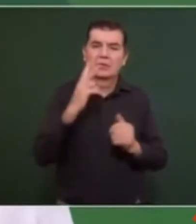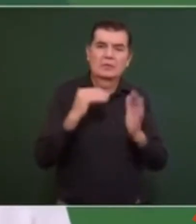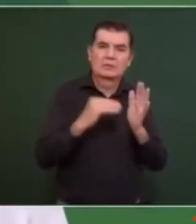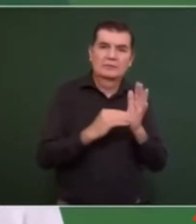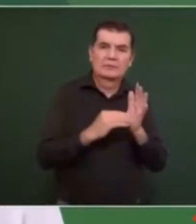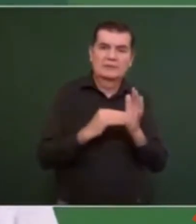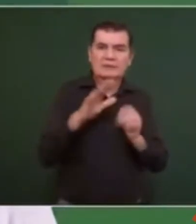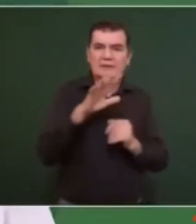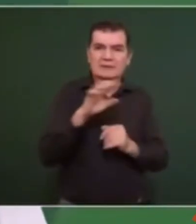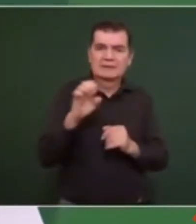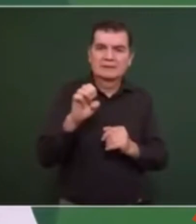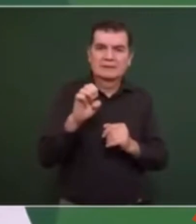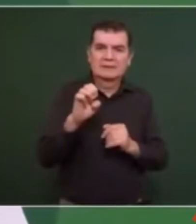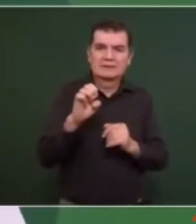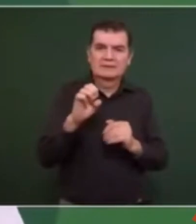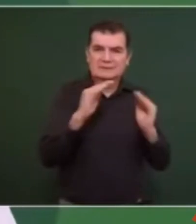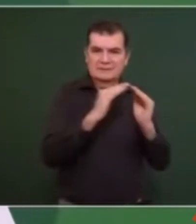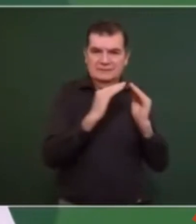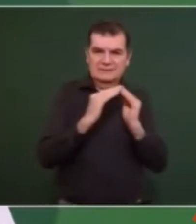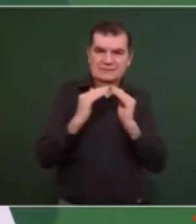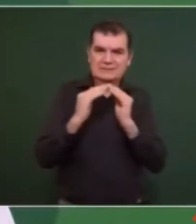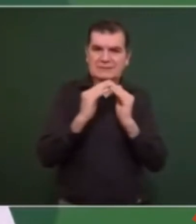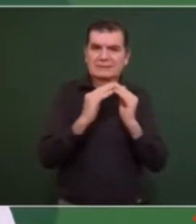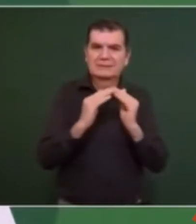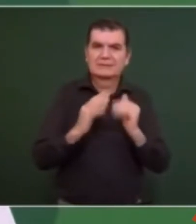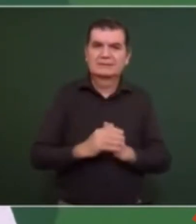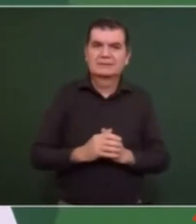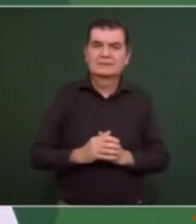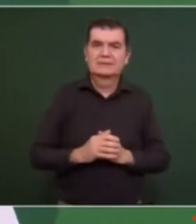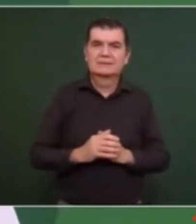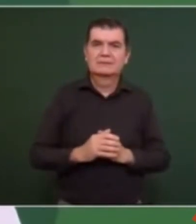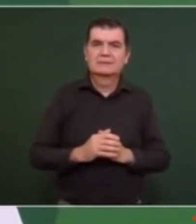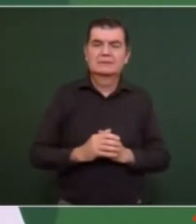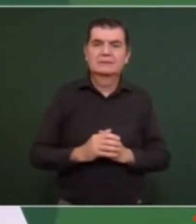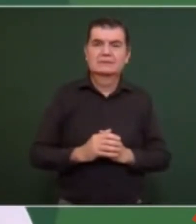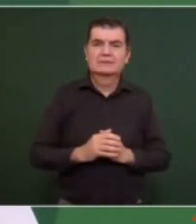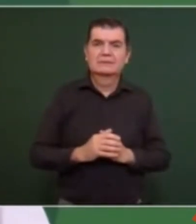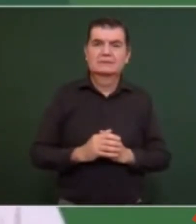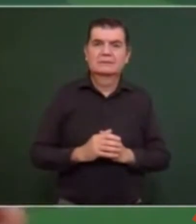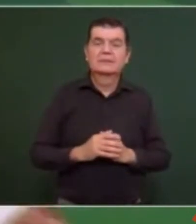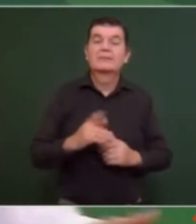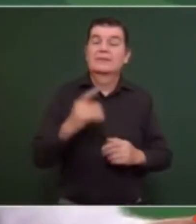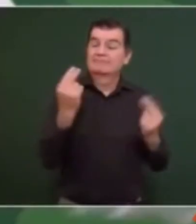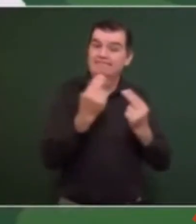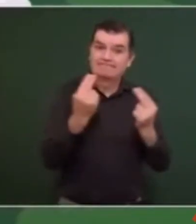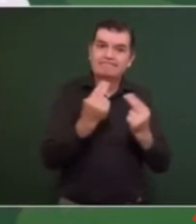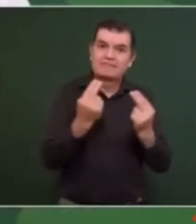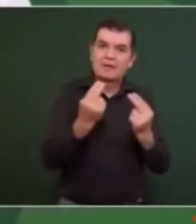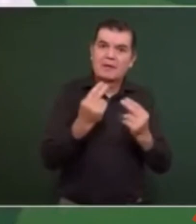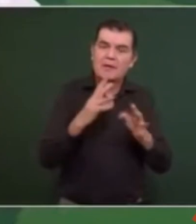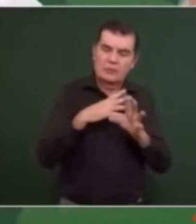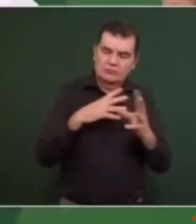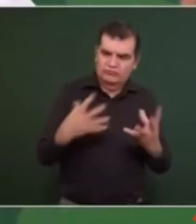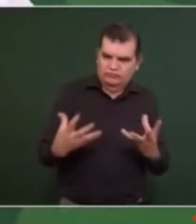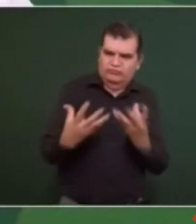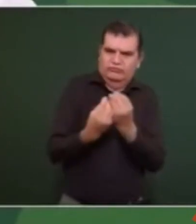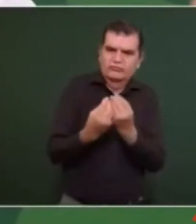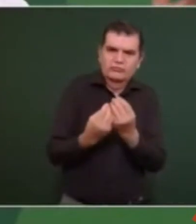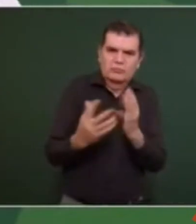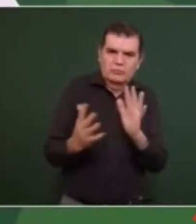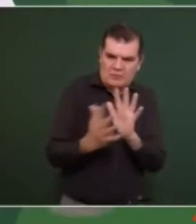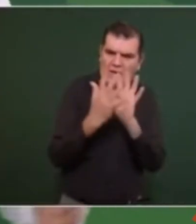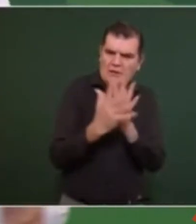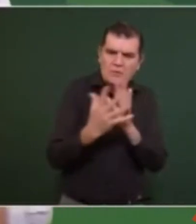.500 viviendas se tiene que hacer con la participación